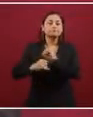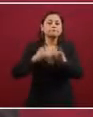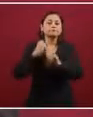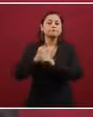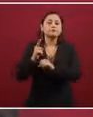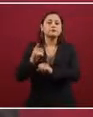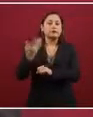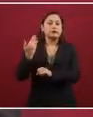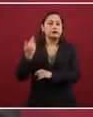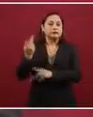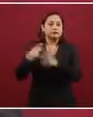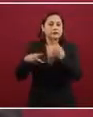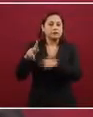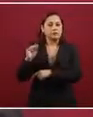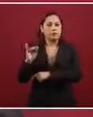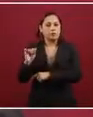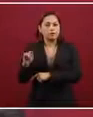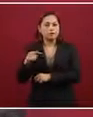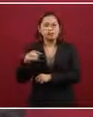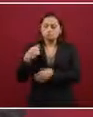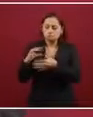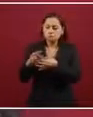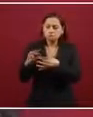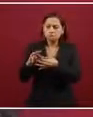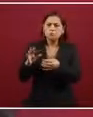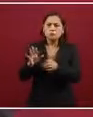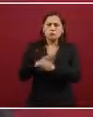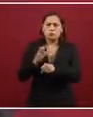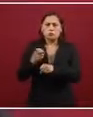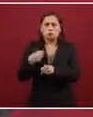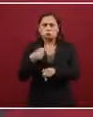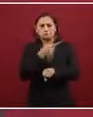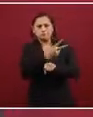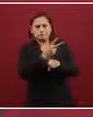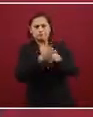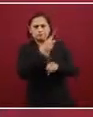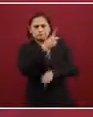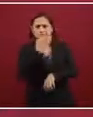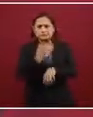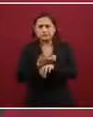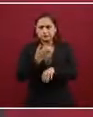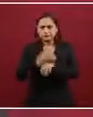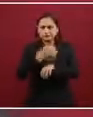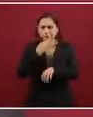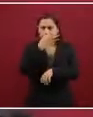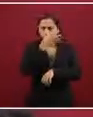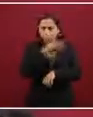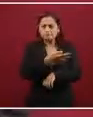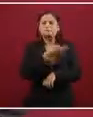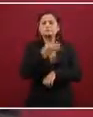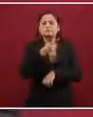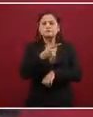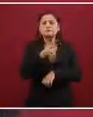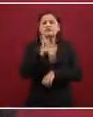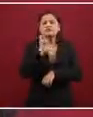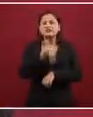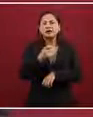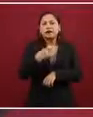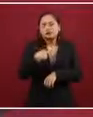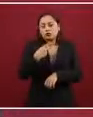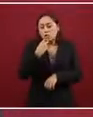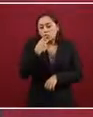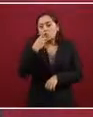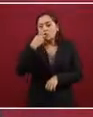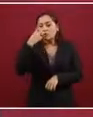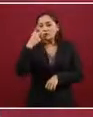compartí y estamos invitando a Estados Unidos para eso. Y lo que diremos es, tenemos que cumplir lo establecido en el punto cuatro